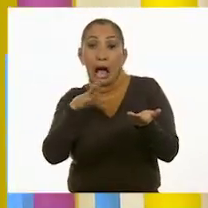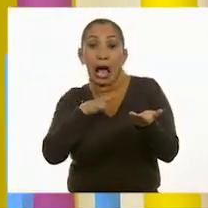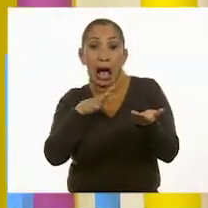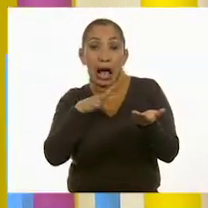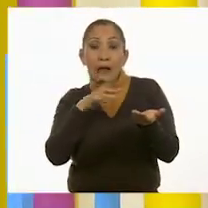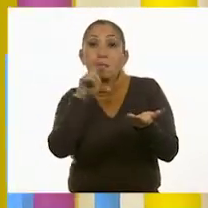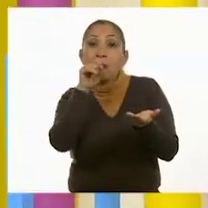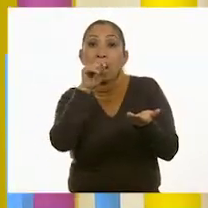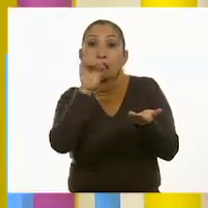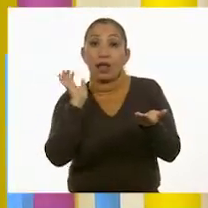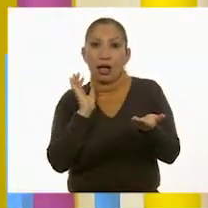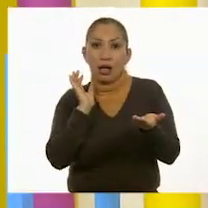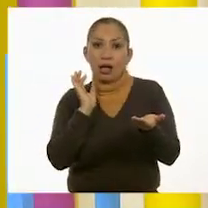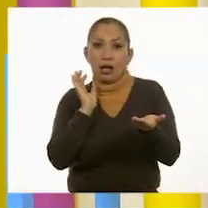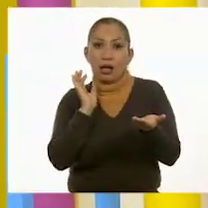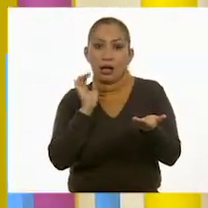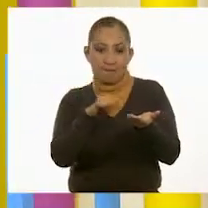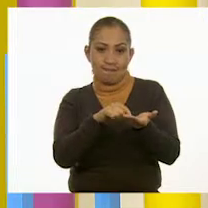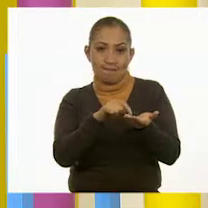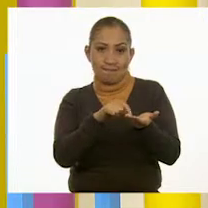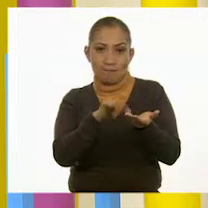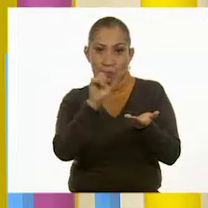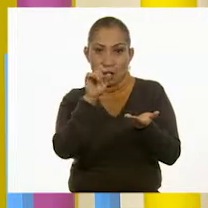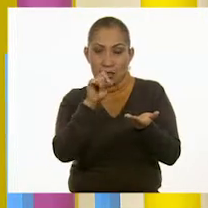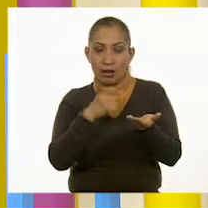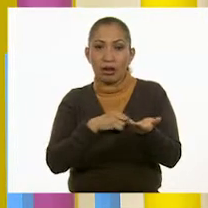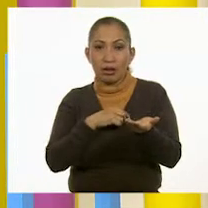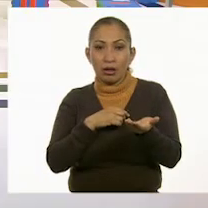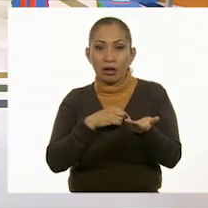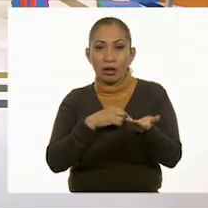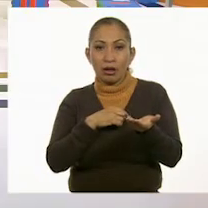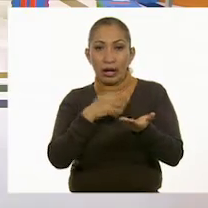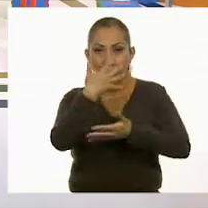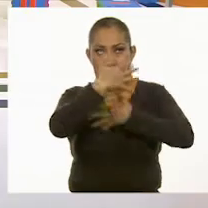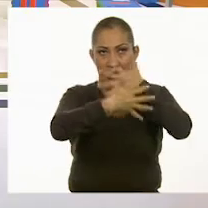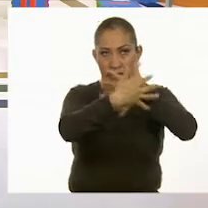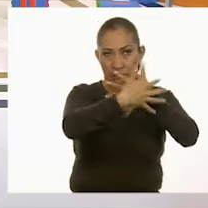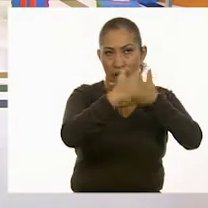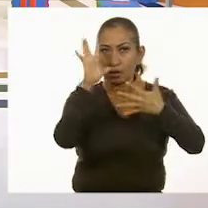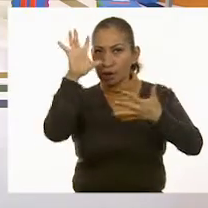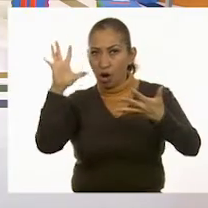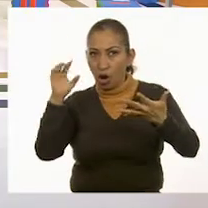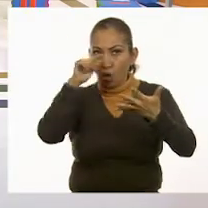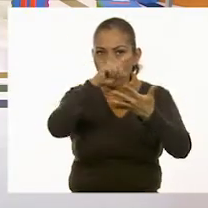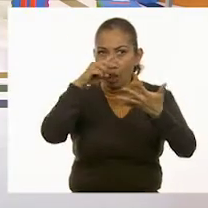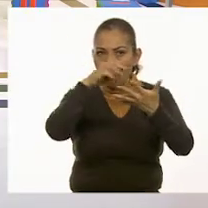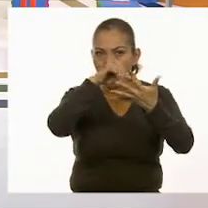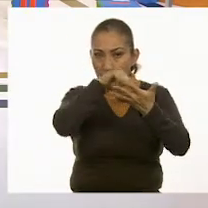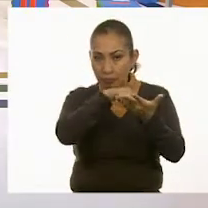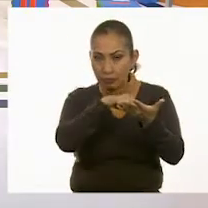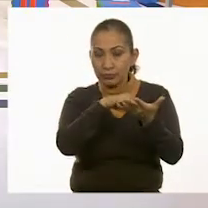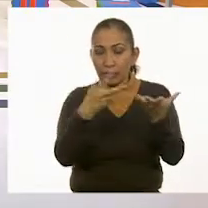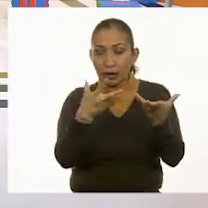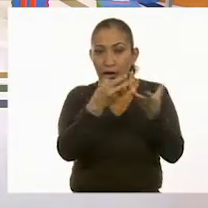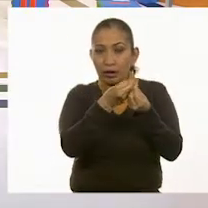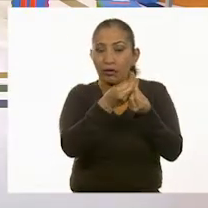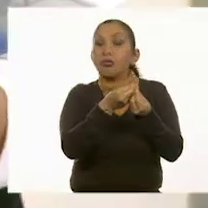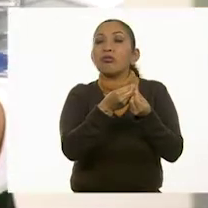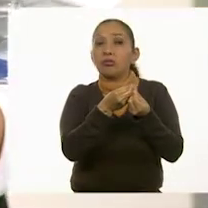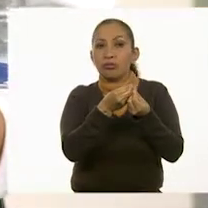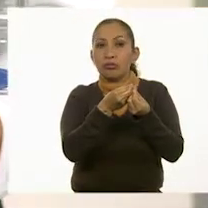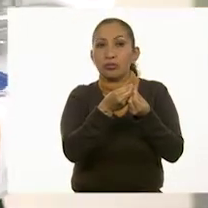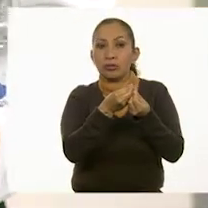20 fichas. Debe de haber 20 fichas. Si teníamos 15, vamos a contarlas. Ya teníamos 15.